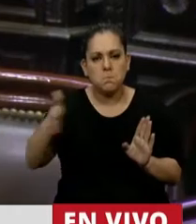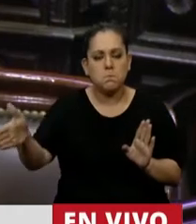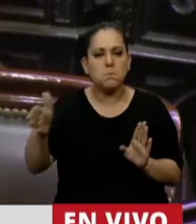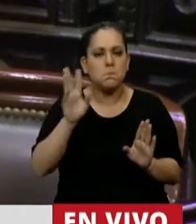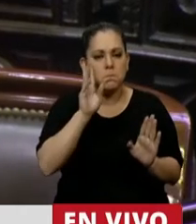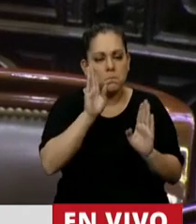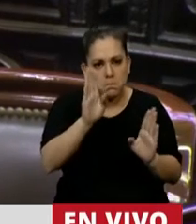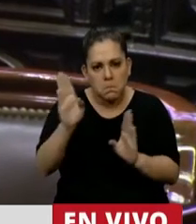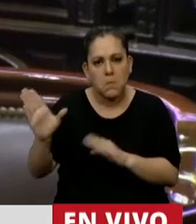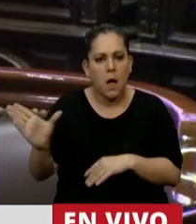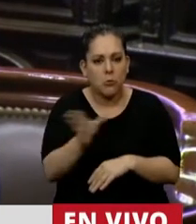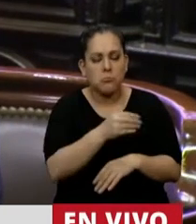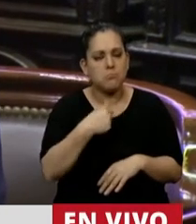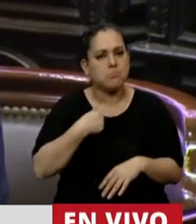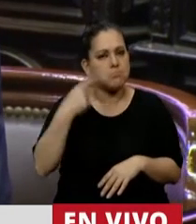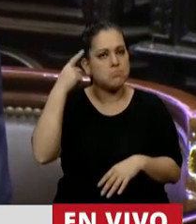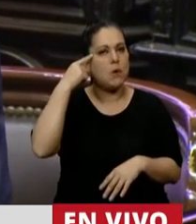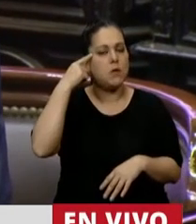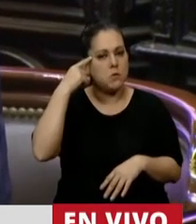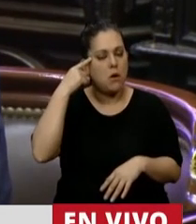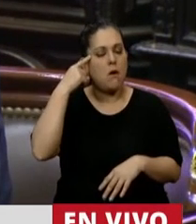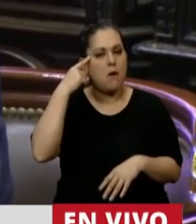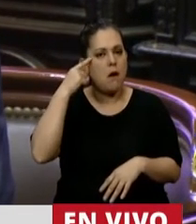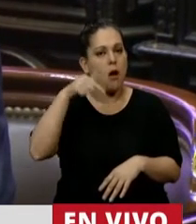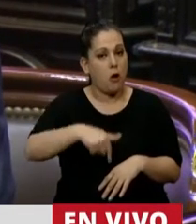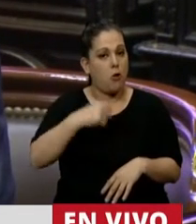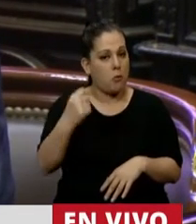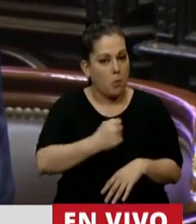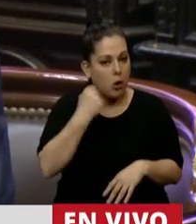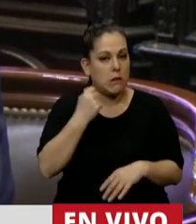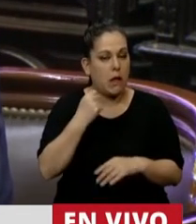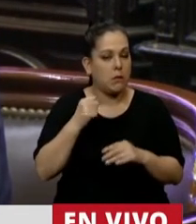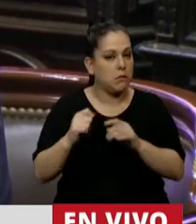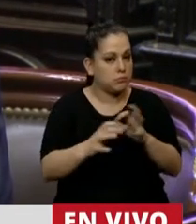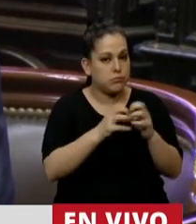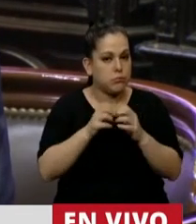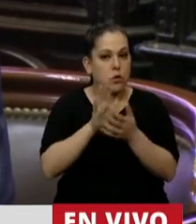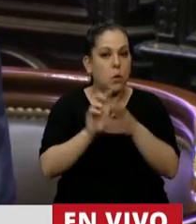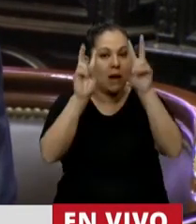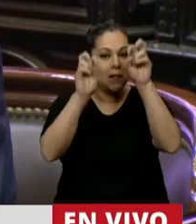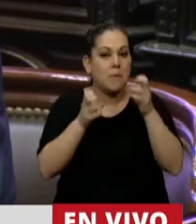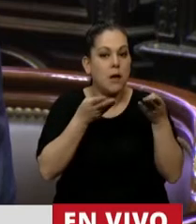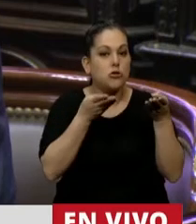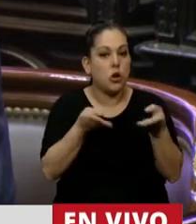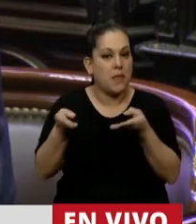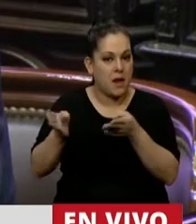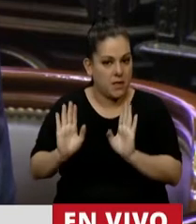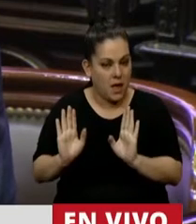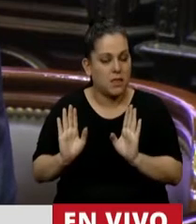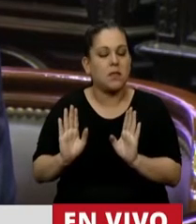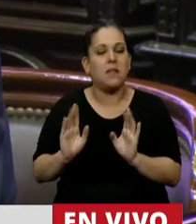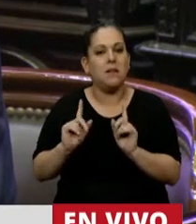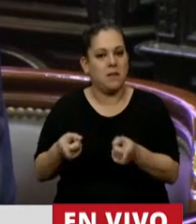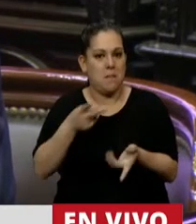digo lo importante de lo que estamos discutiendo con respecto a lo que es solidaridad y a lo que es